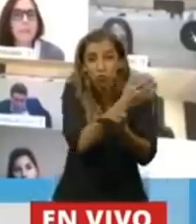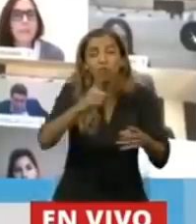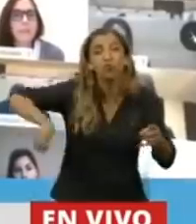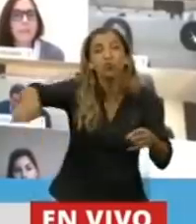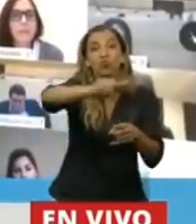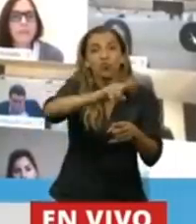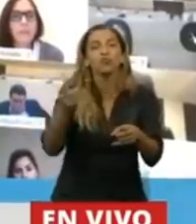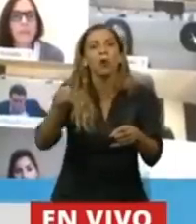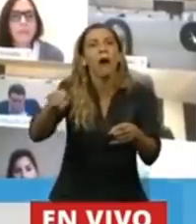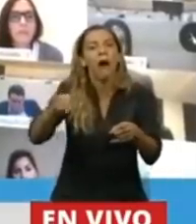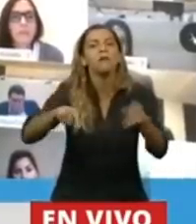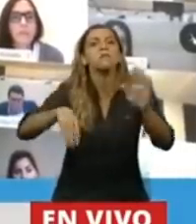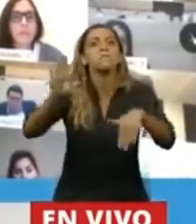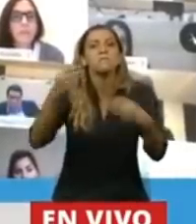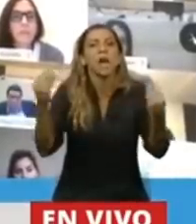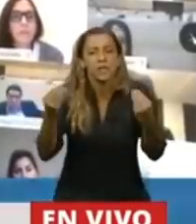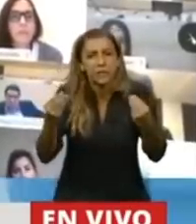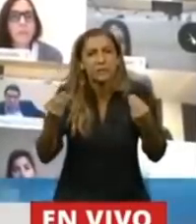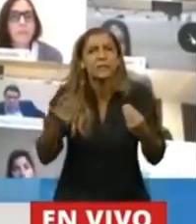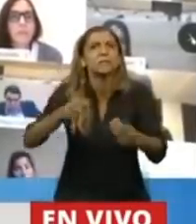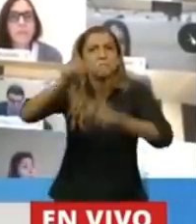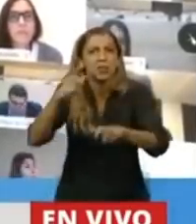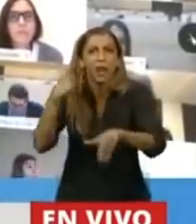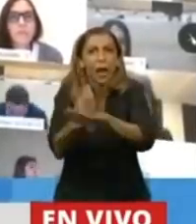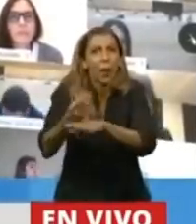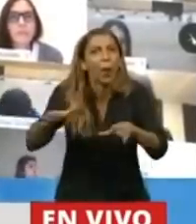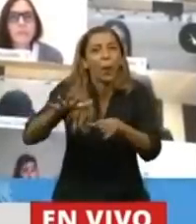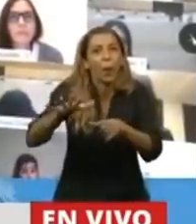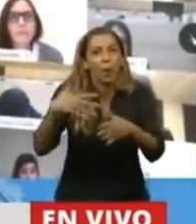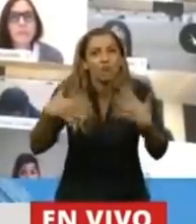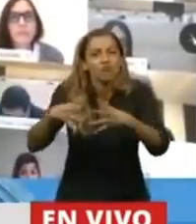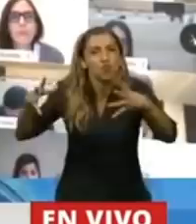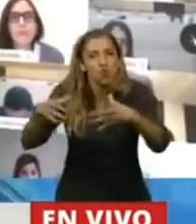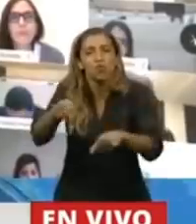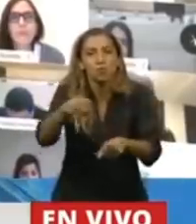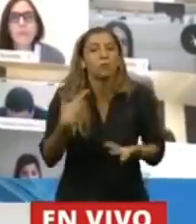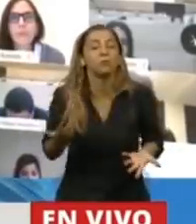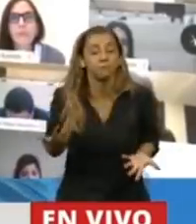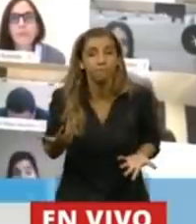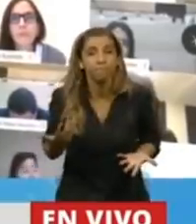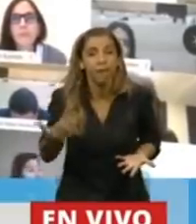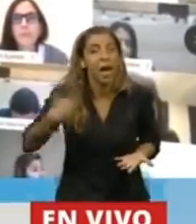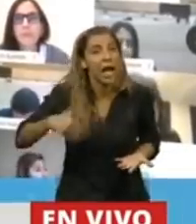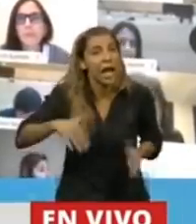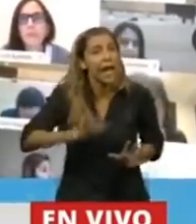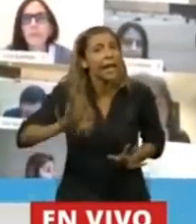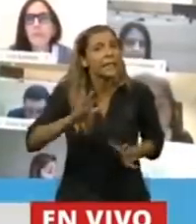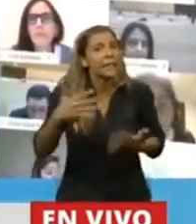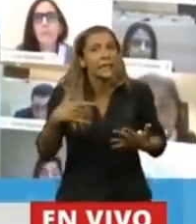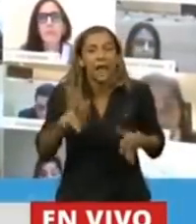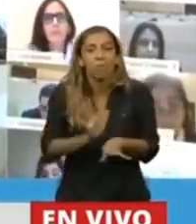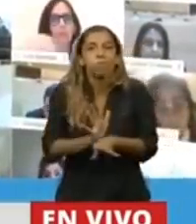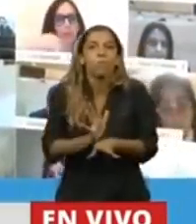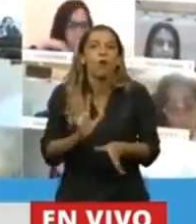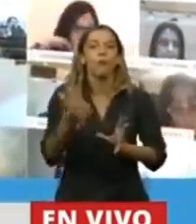justamente es donde hay mayor concentración por habitante. Es una Argentina que se ha vuelto muy chiquita en